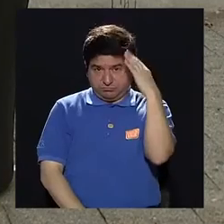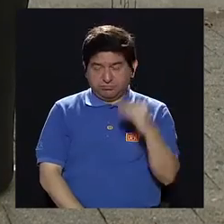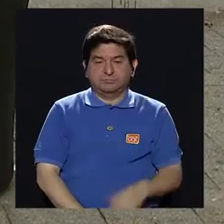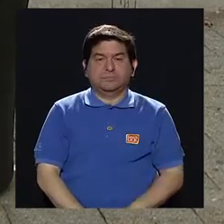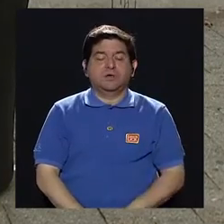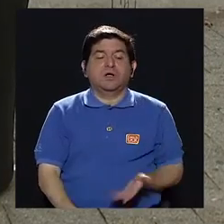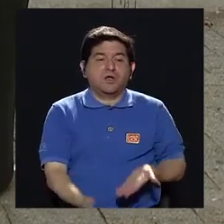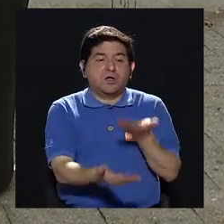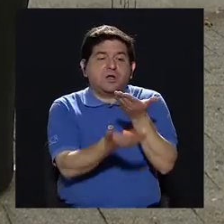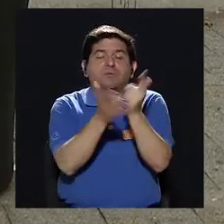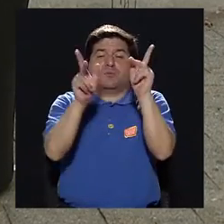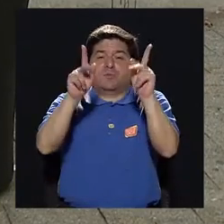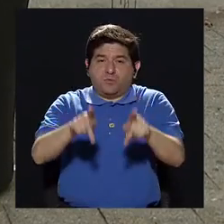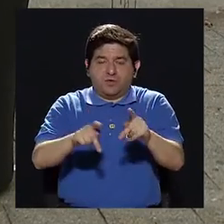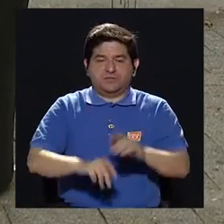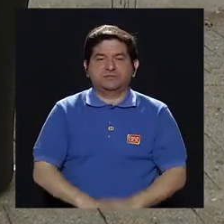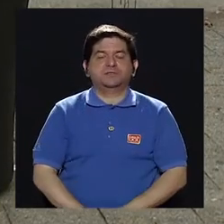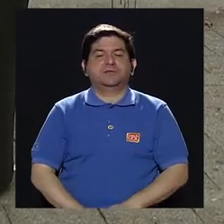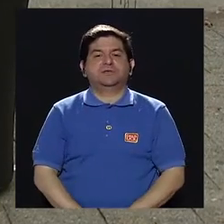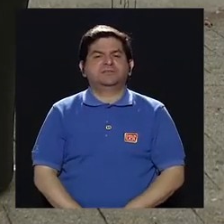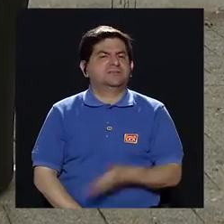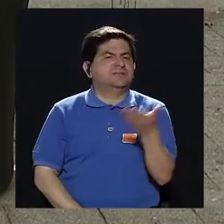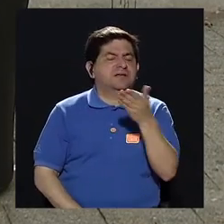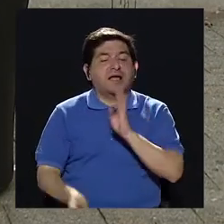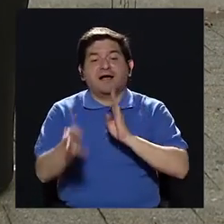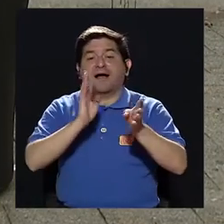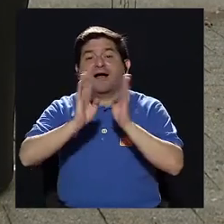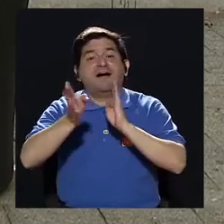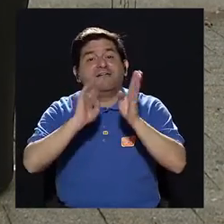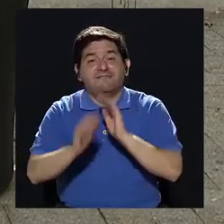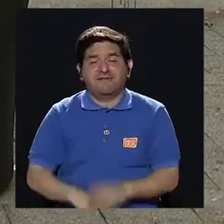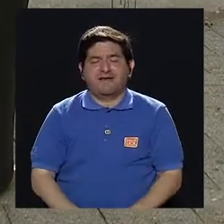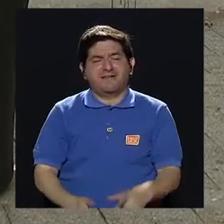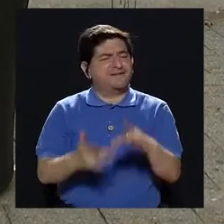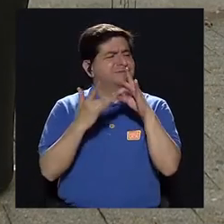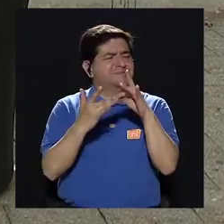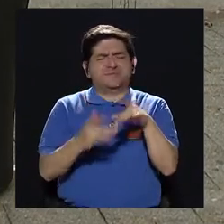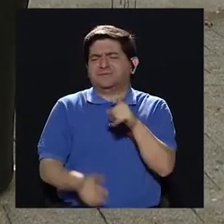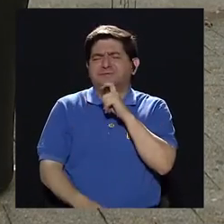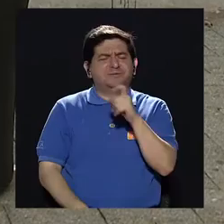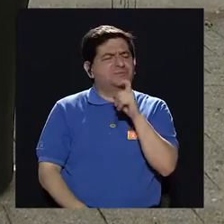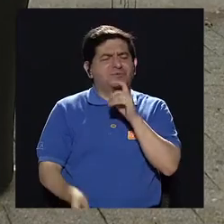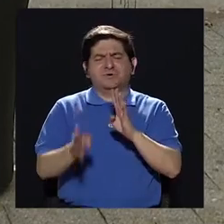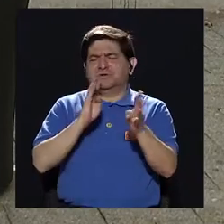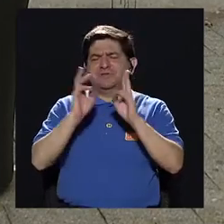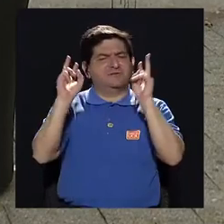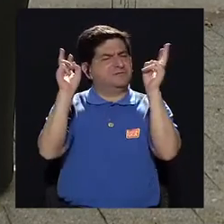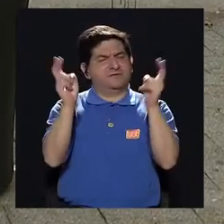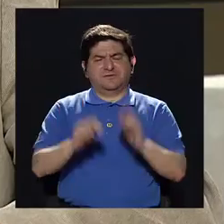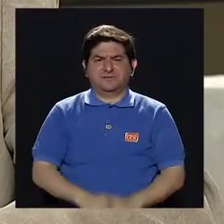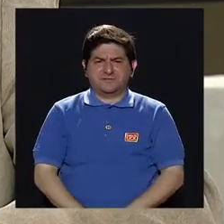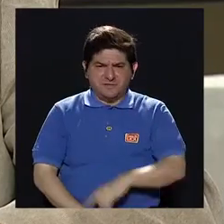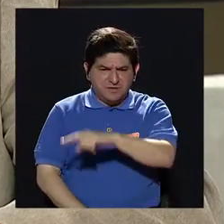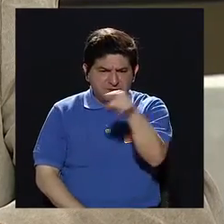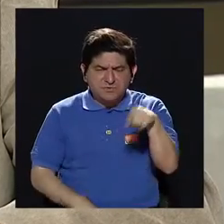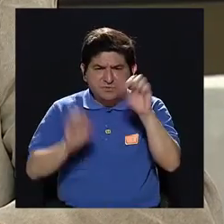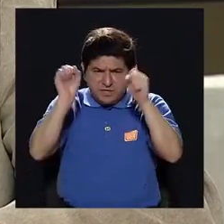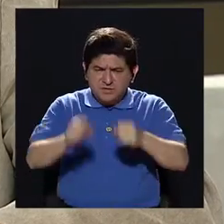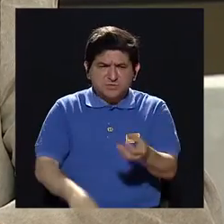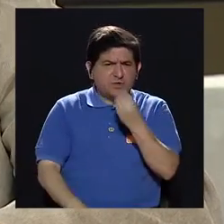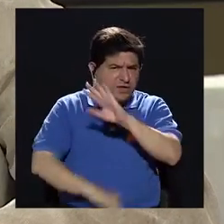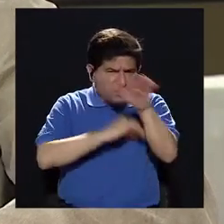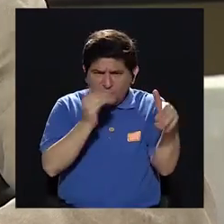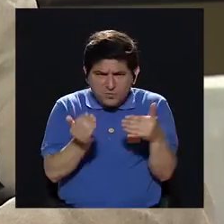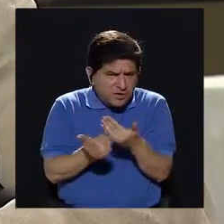experiencia y ofrecerles a los pacientes la oportunidad de hablar, porque sobre todo eso es muy difícil hablar de ello. ¿Y ustedes pueden